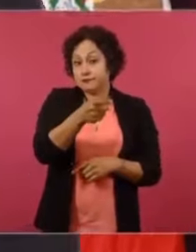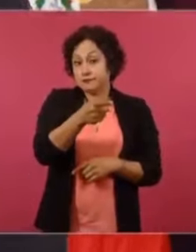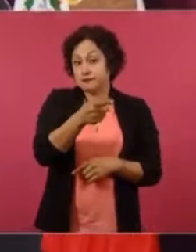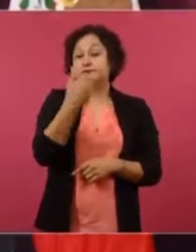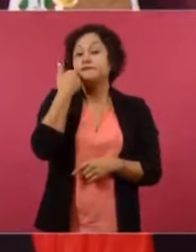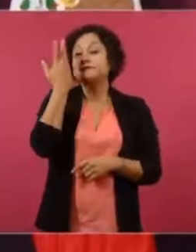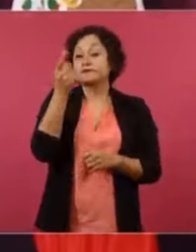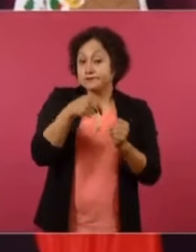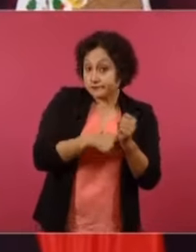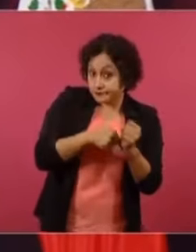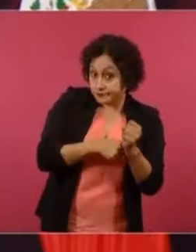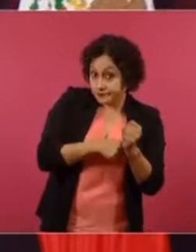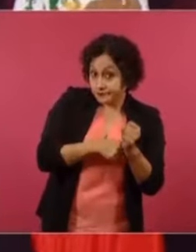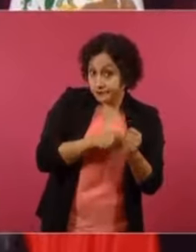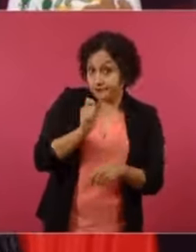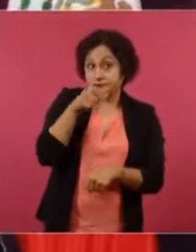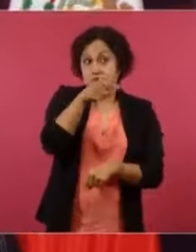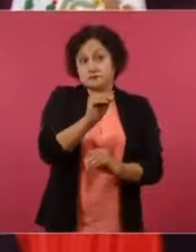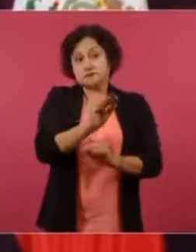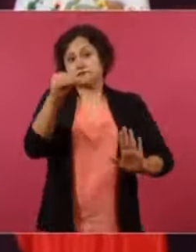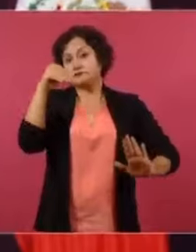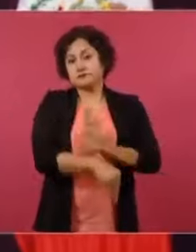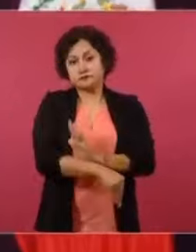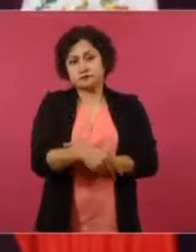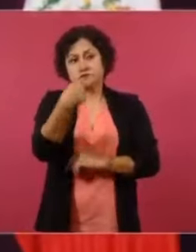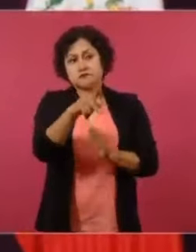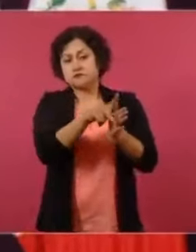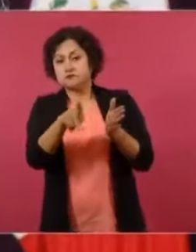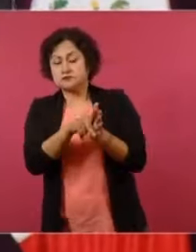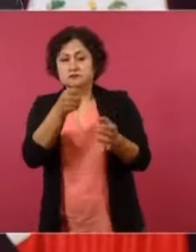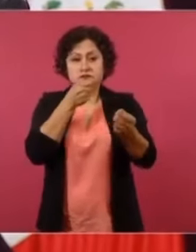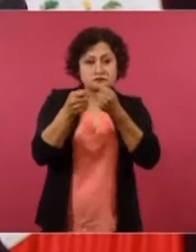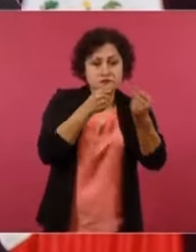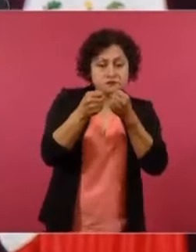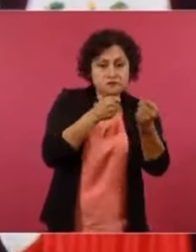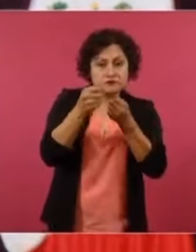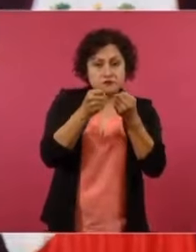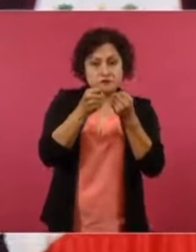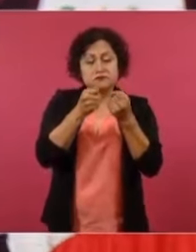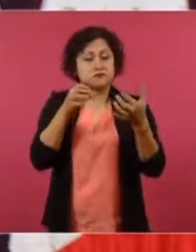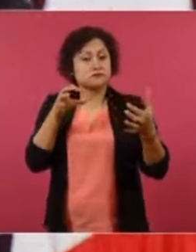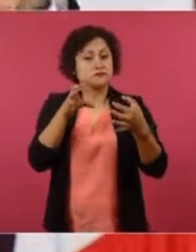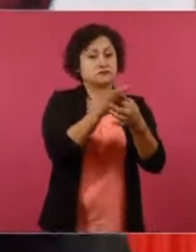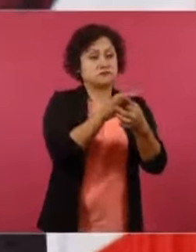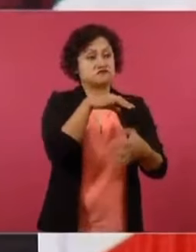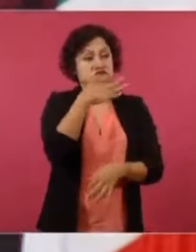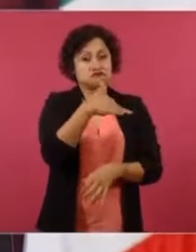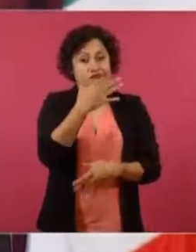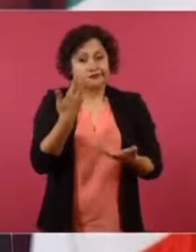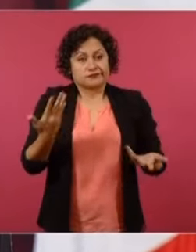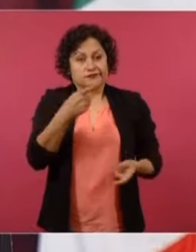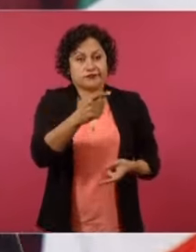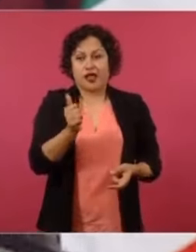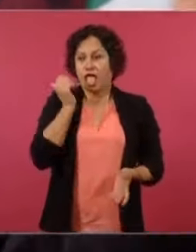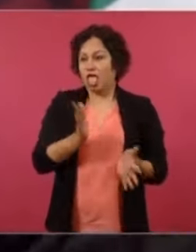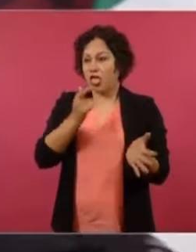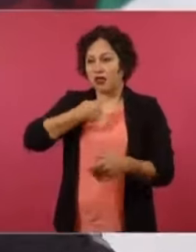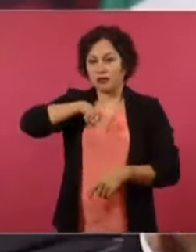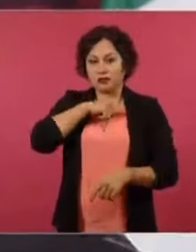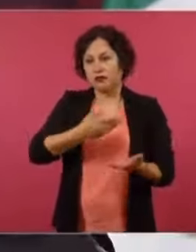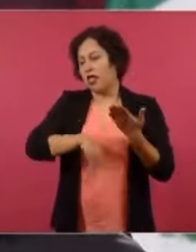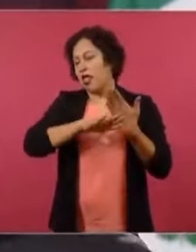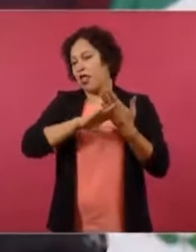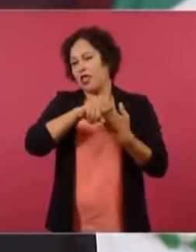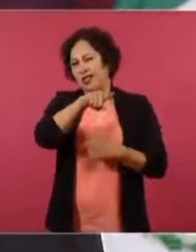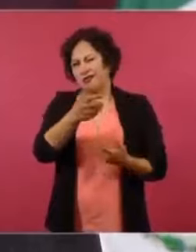ocultar su rotundo fracaso como periodista al servicio de la corrupción. O sea, qué culpa